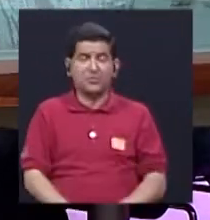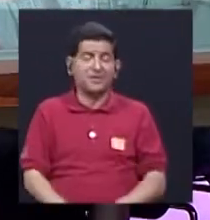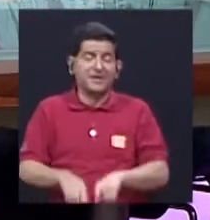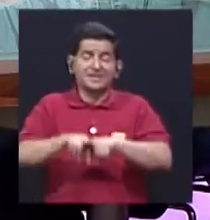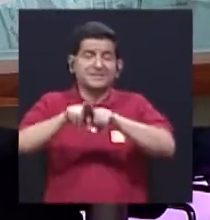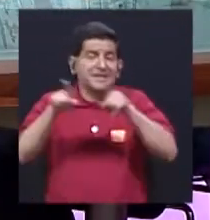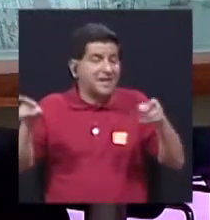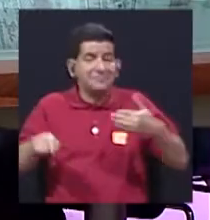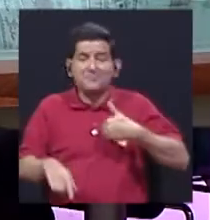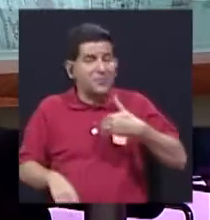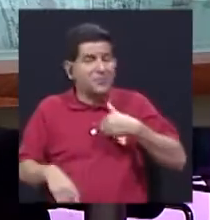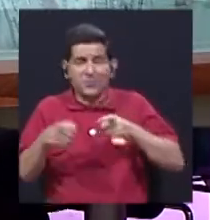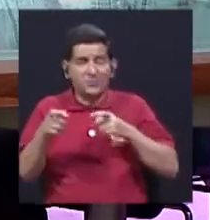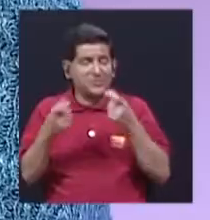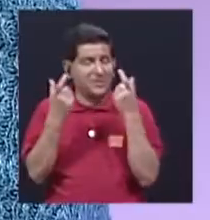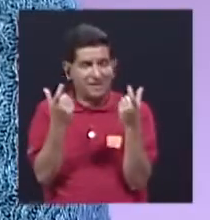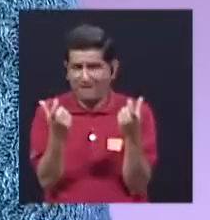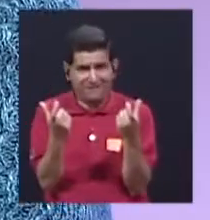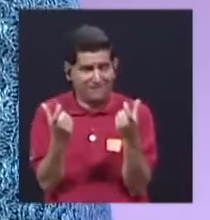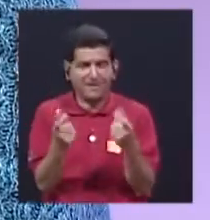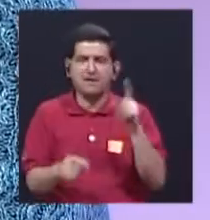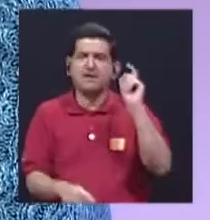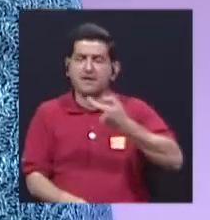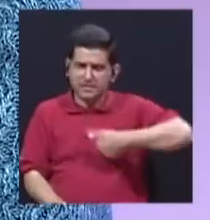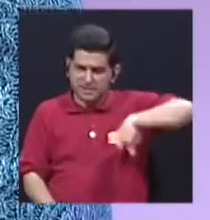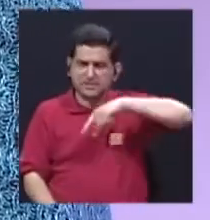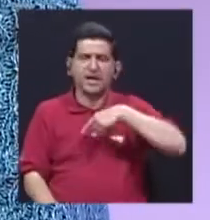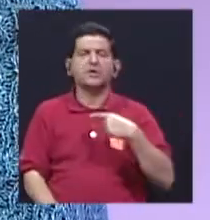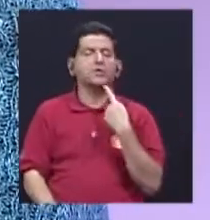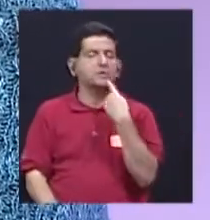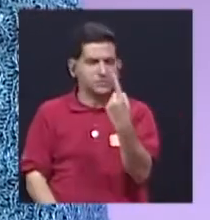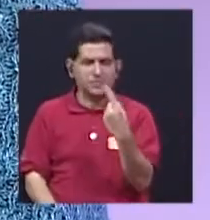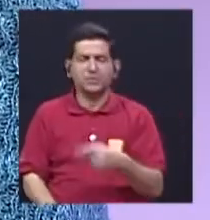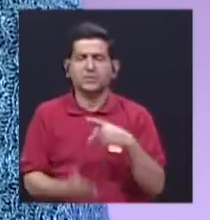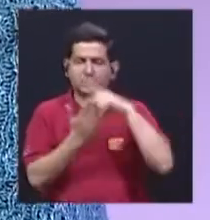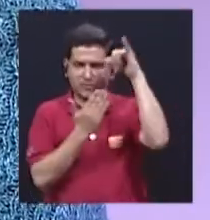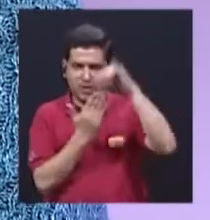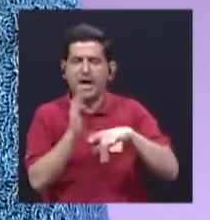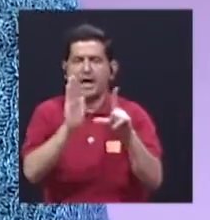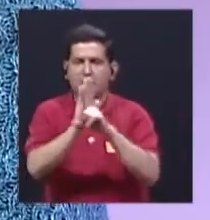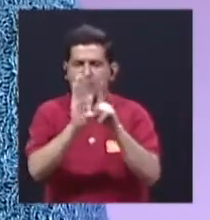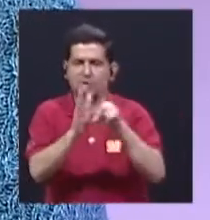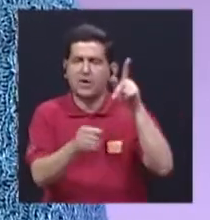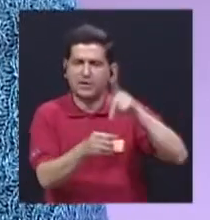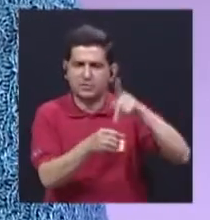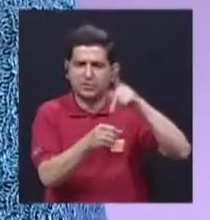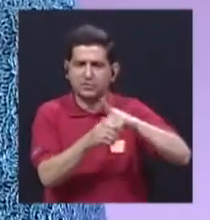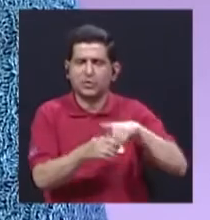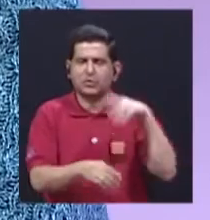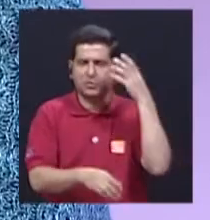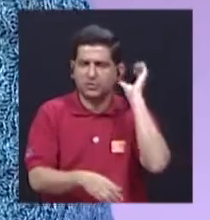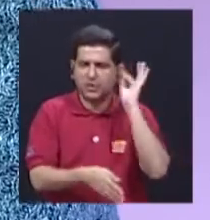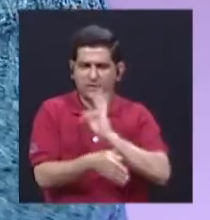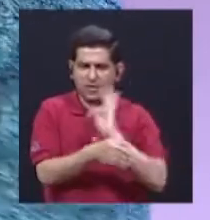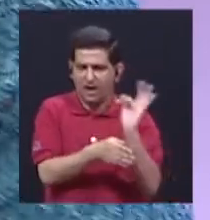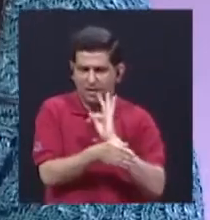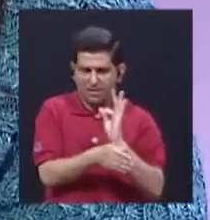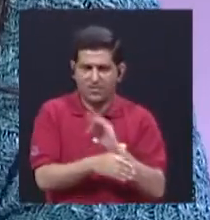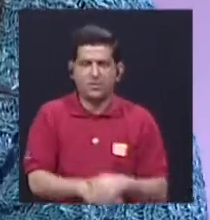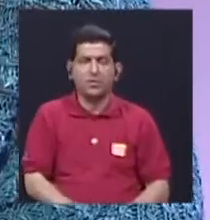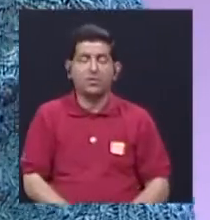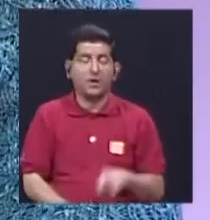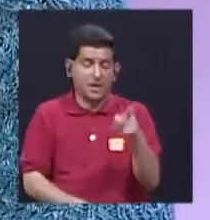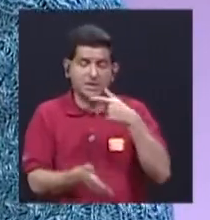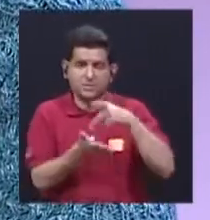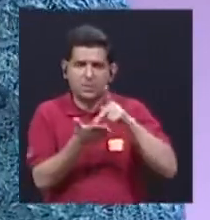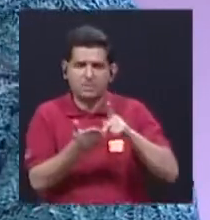debería haber una ganancia. Lo que debería haber es lo que nosotros estamos planteando en el proyecto de ley participativa de radio y televisión y es un cobro